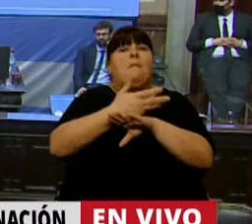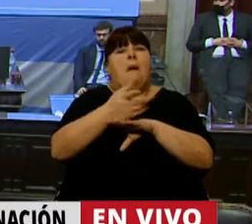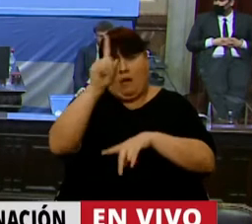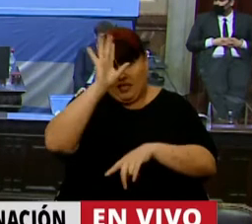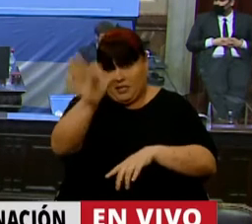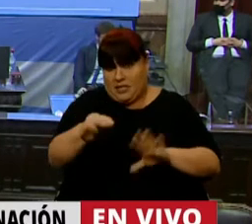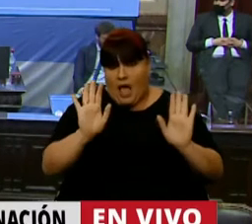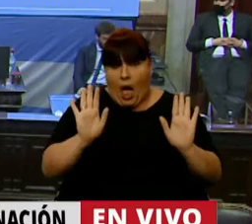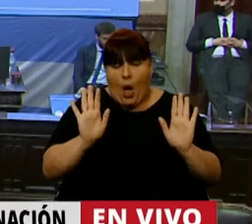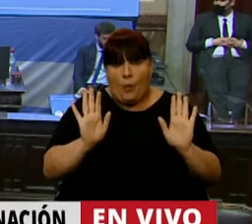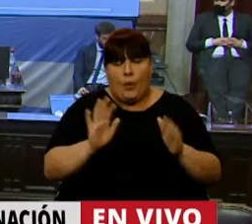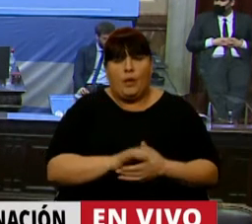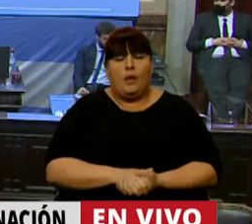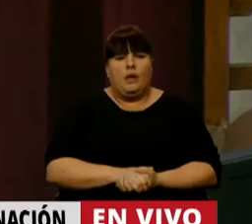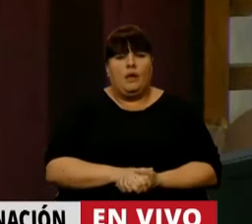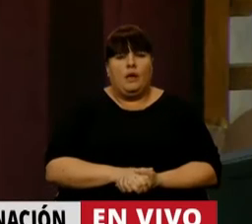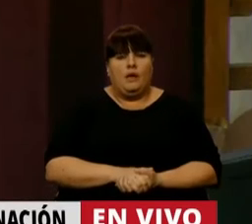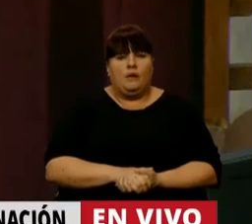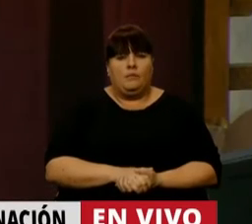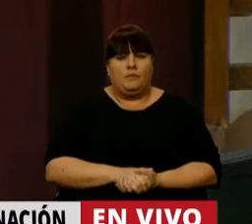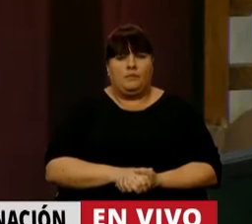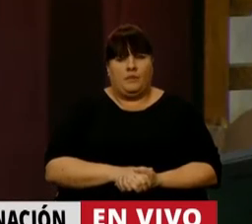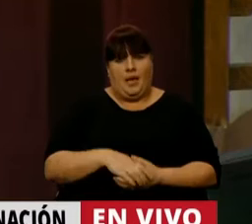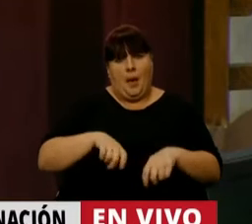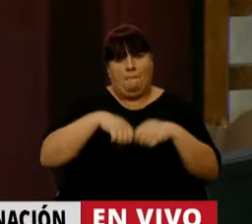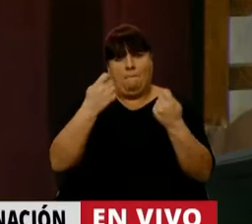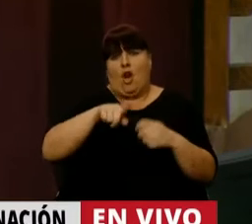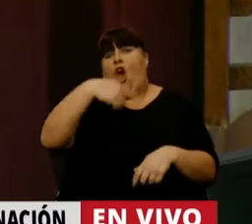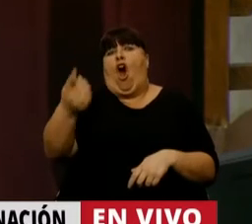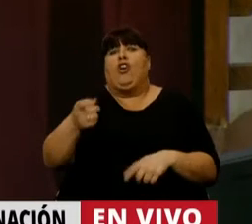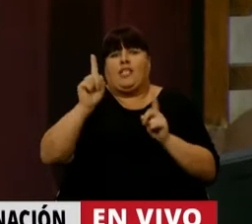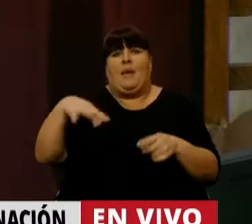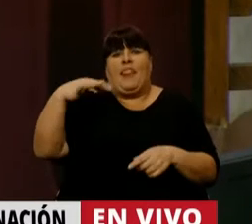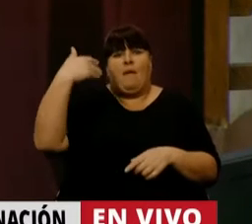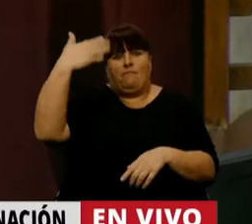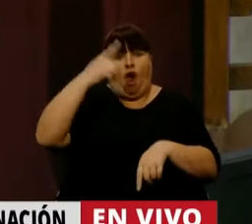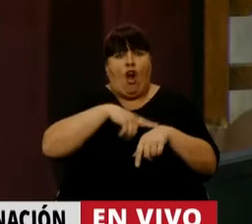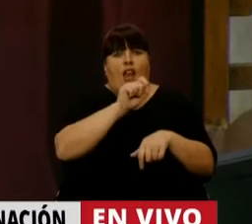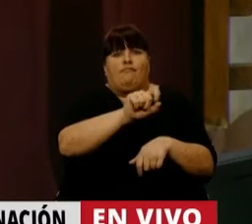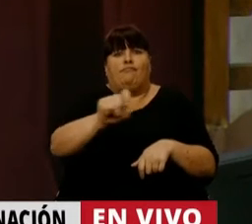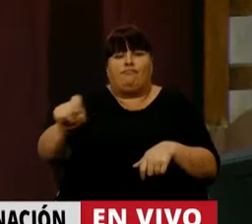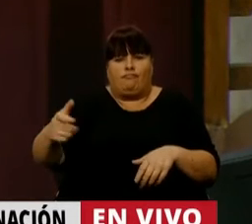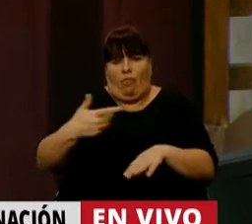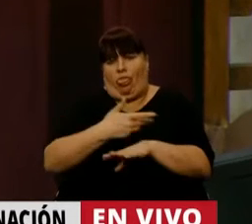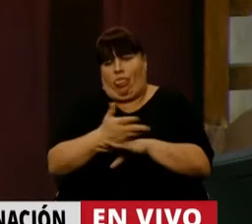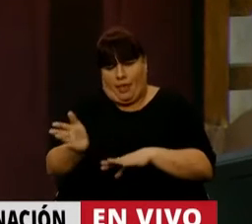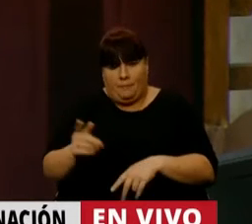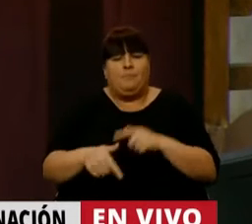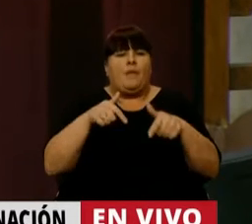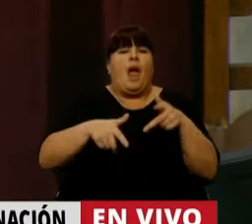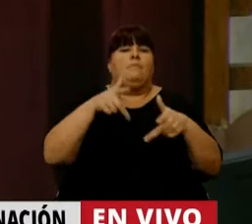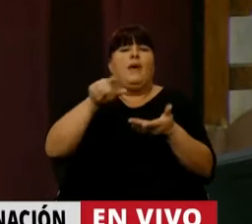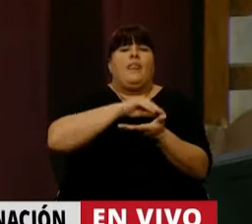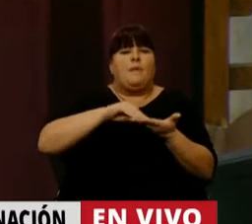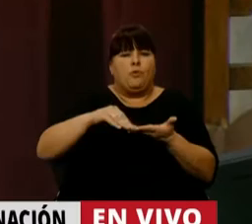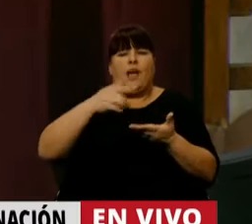sepan que perjudican al que viene atrás en el horario en el que habla. En el uso de la palabra